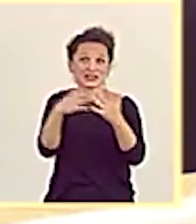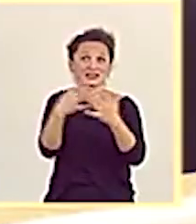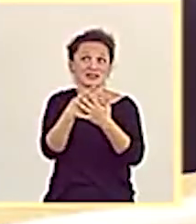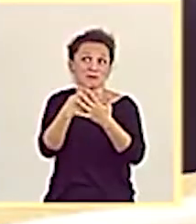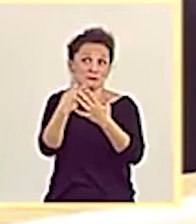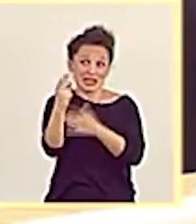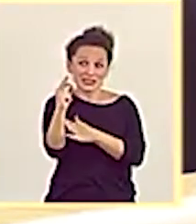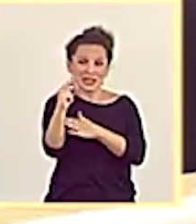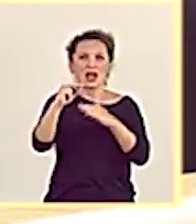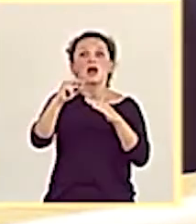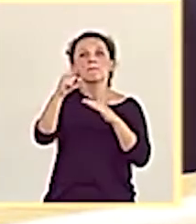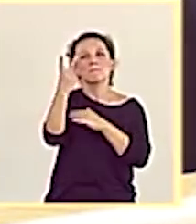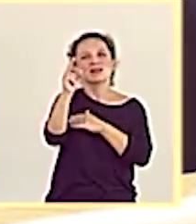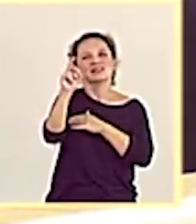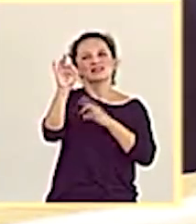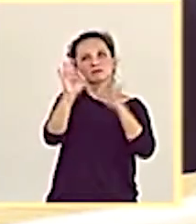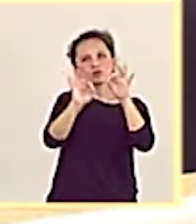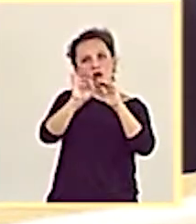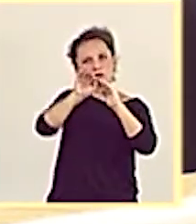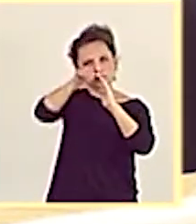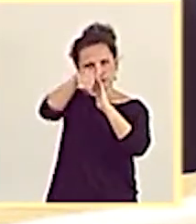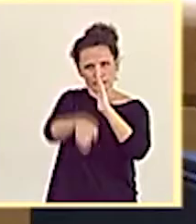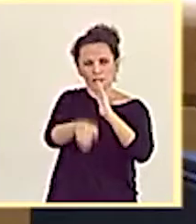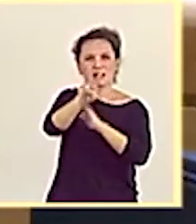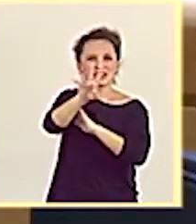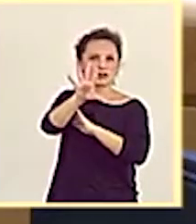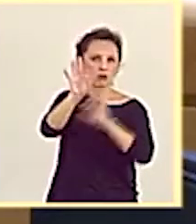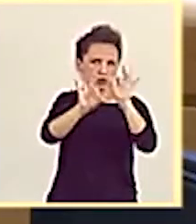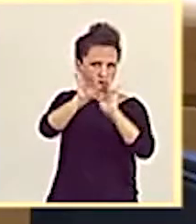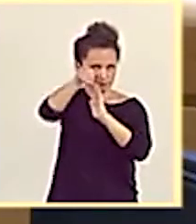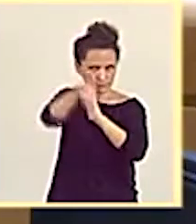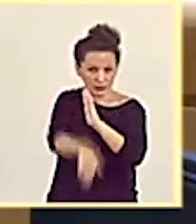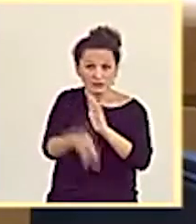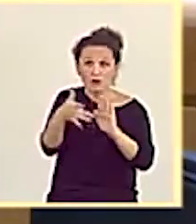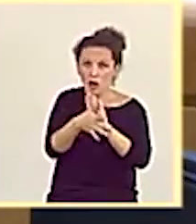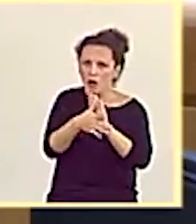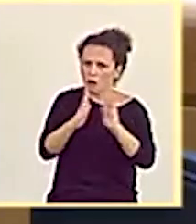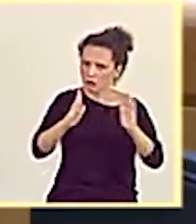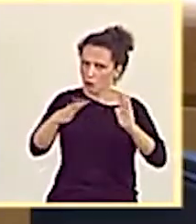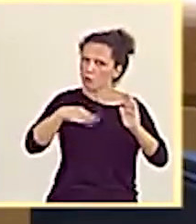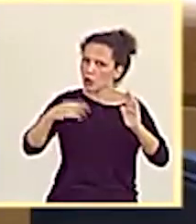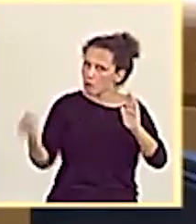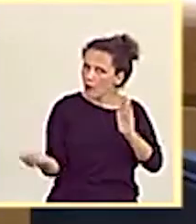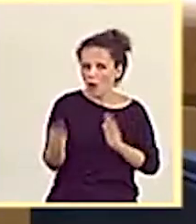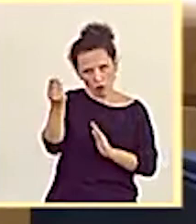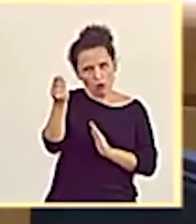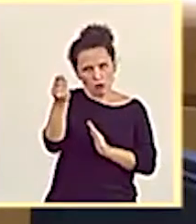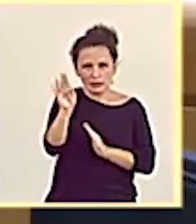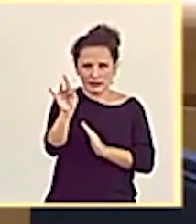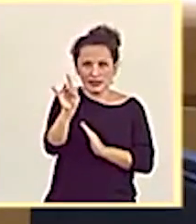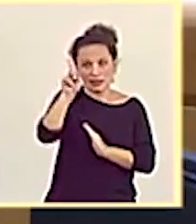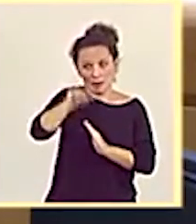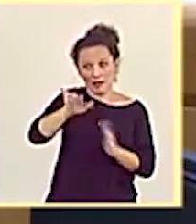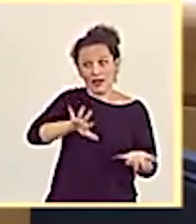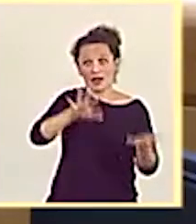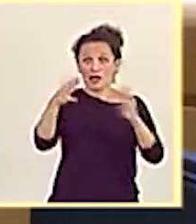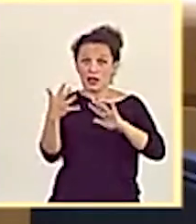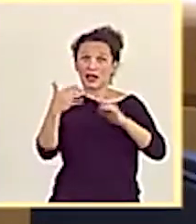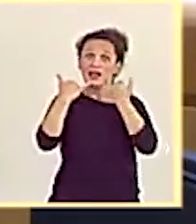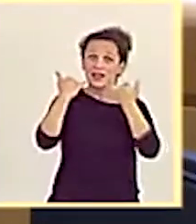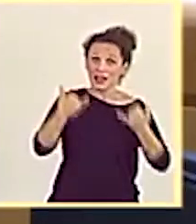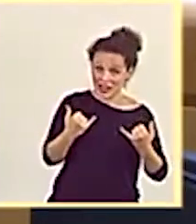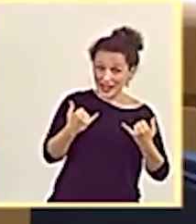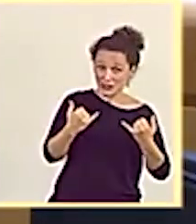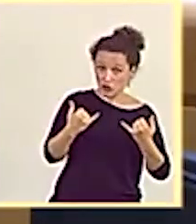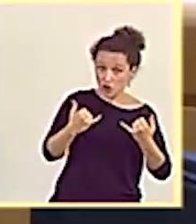25%. Esto no significa que no haya margen para mejorar. hecho, toda la transformación que estamos haciendo del sistema energético y, en particular, del